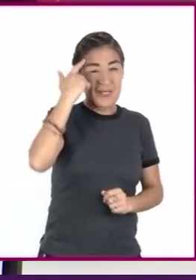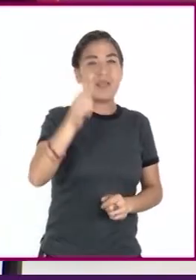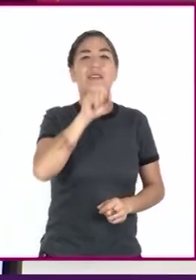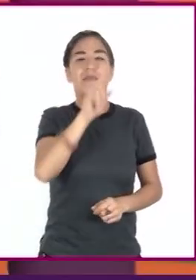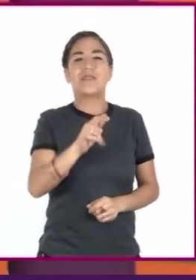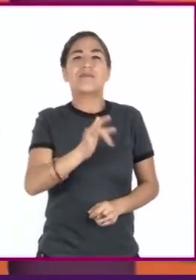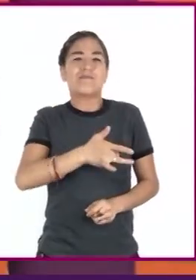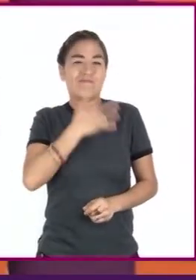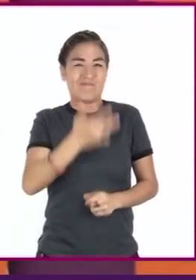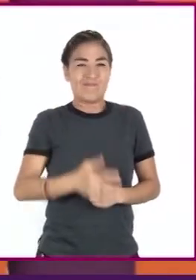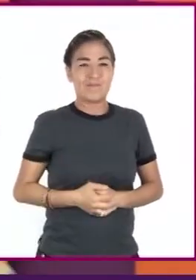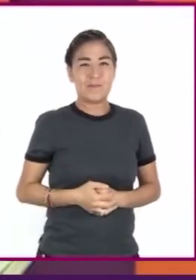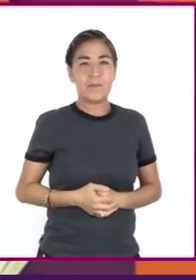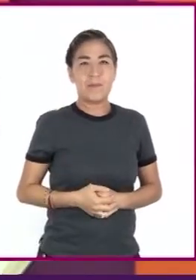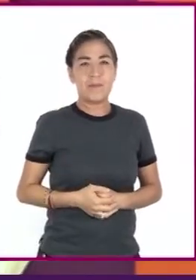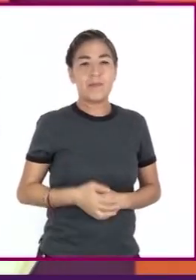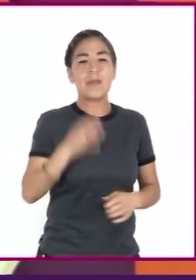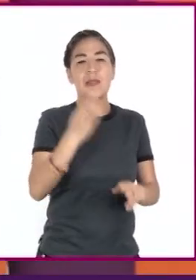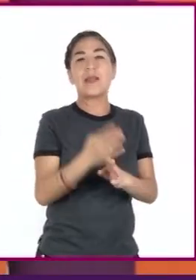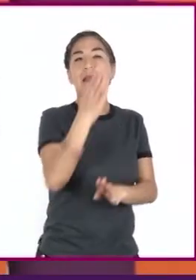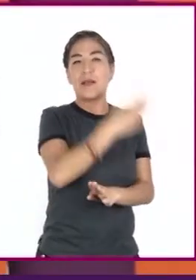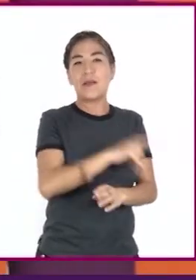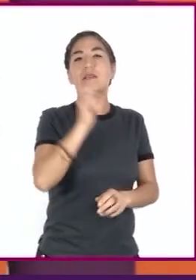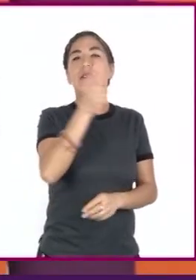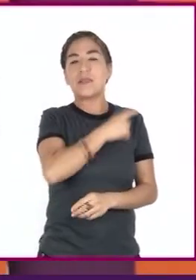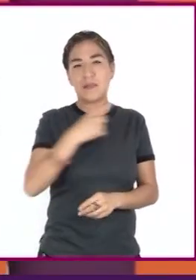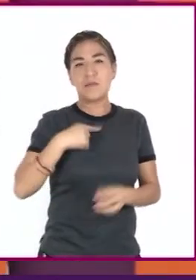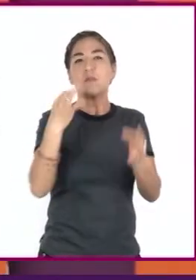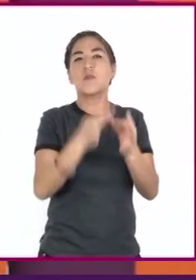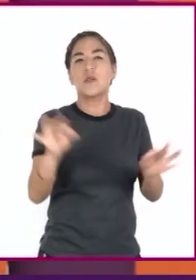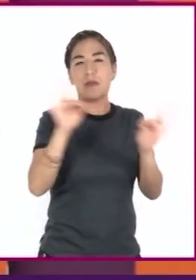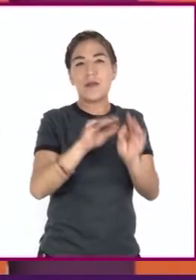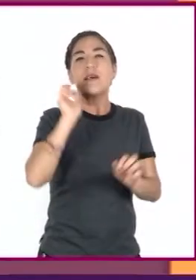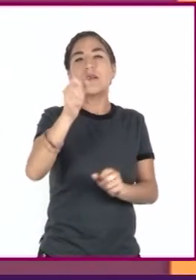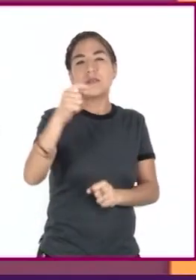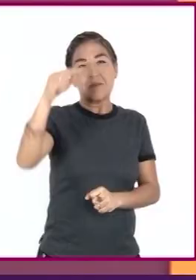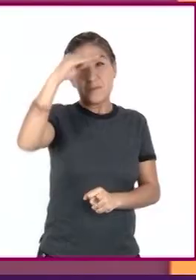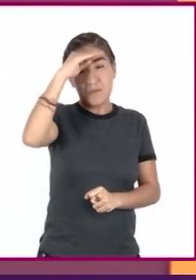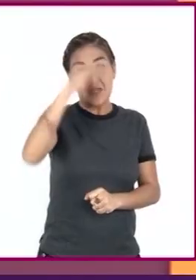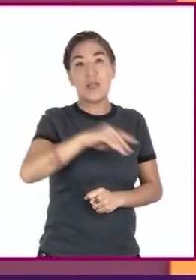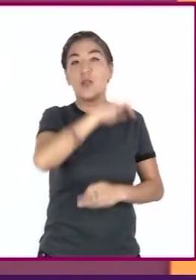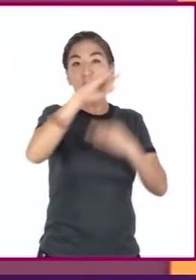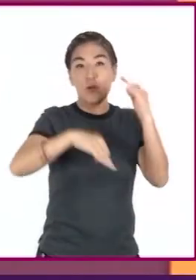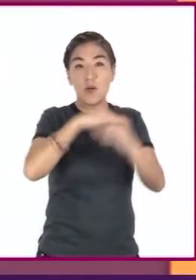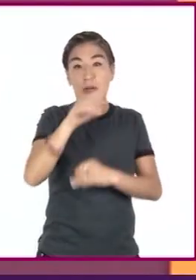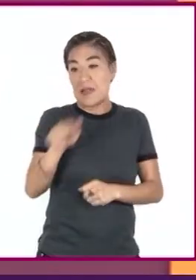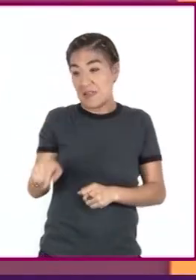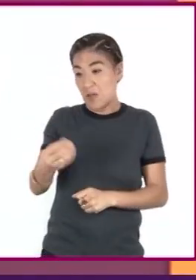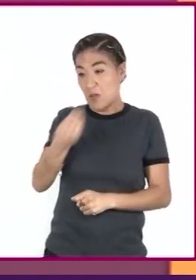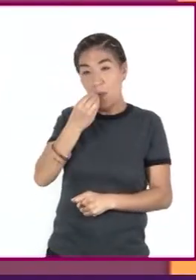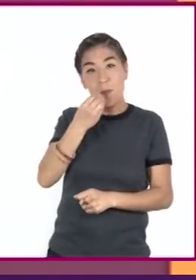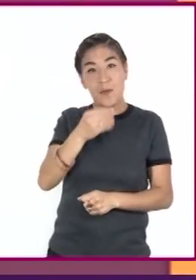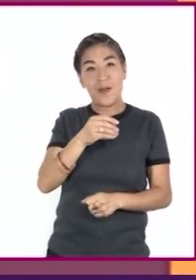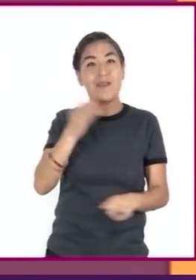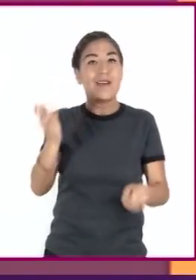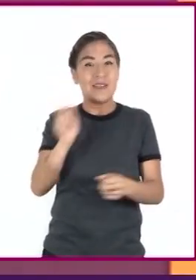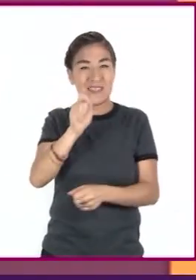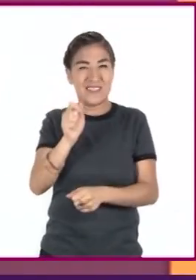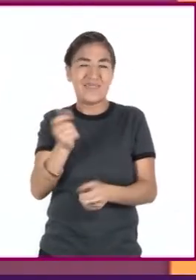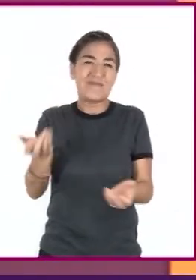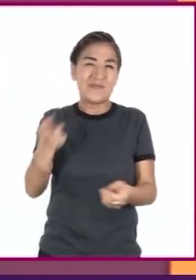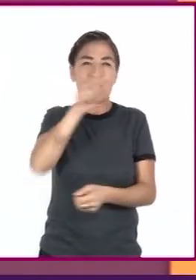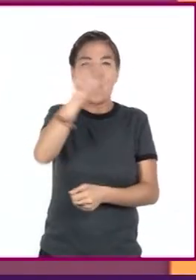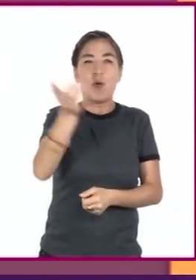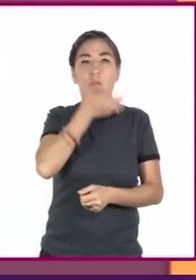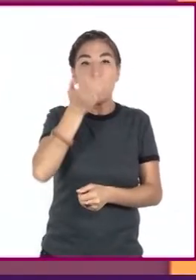emocional. Por lo anterior, es importante tener presente que no toda la comida con la que nos alimentamos